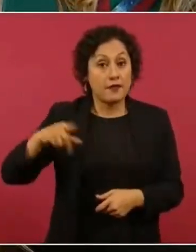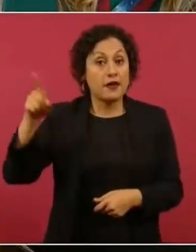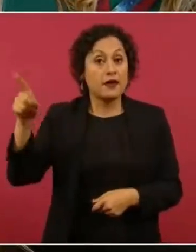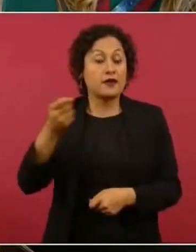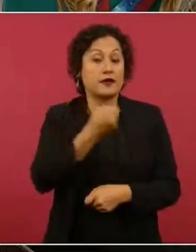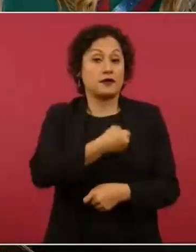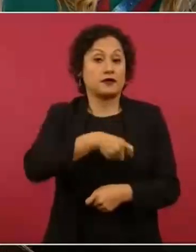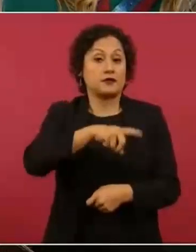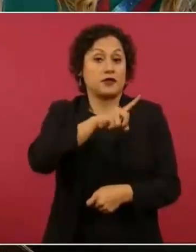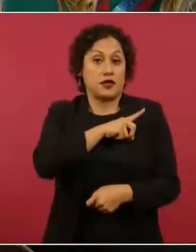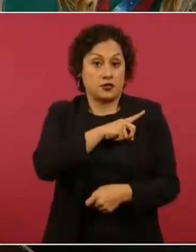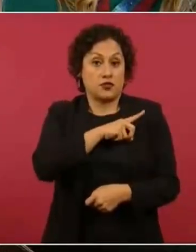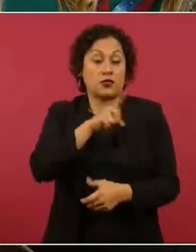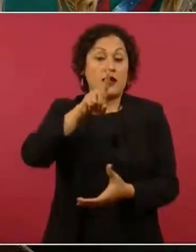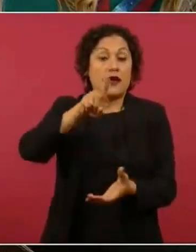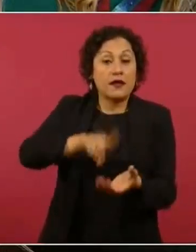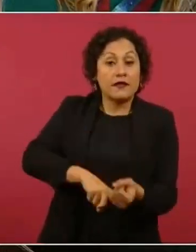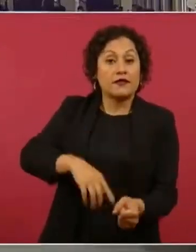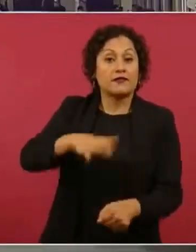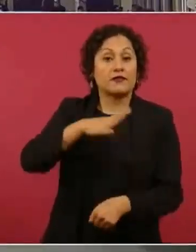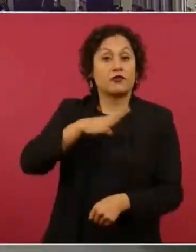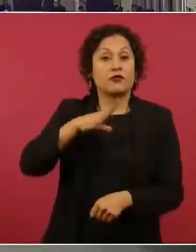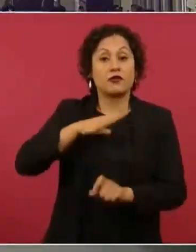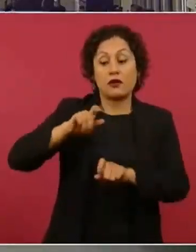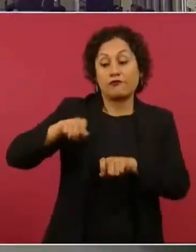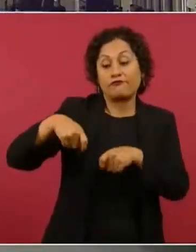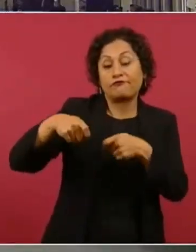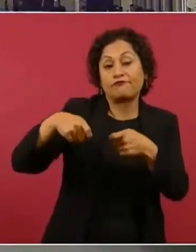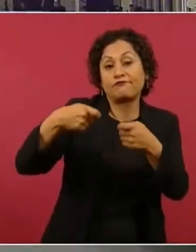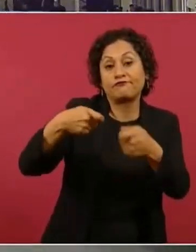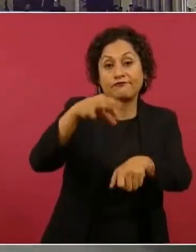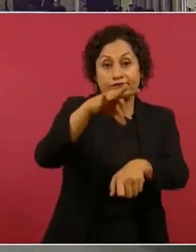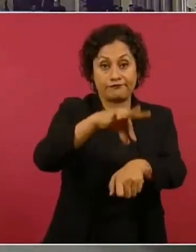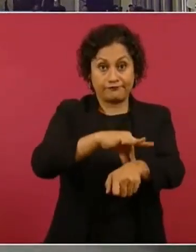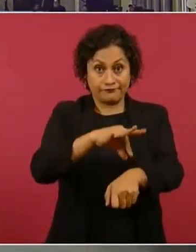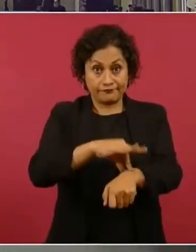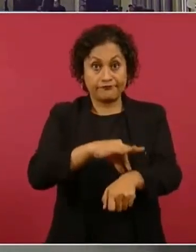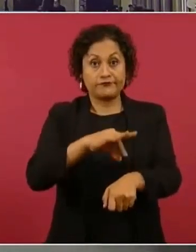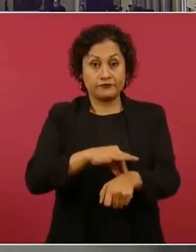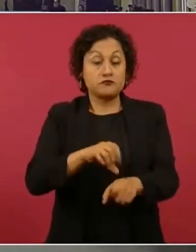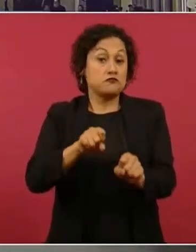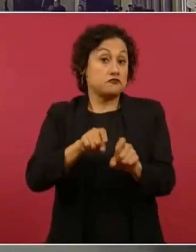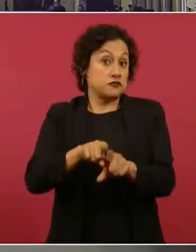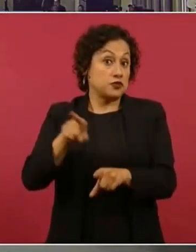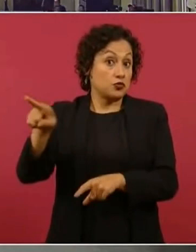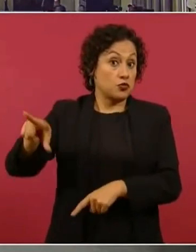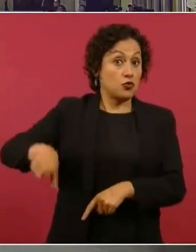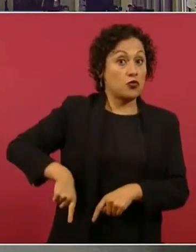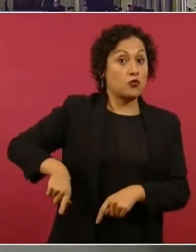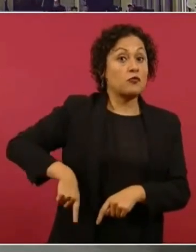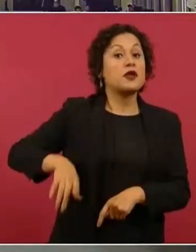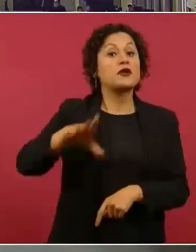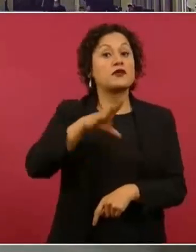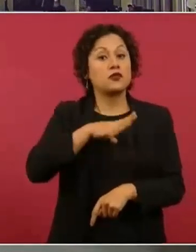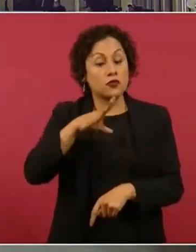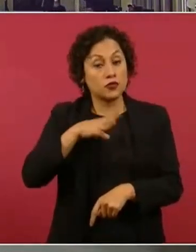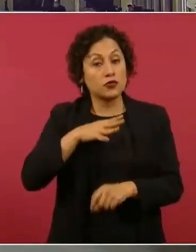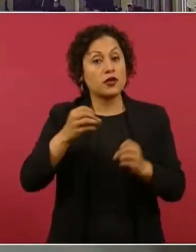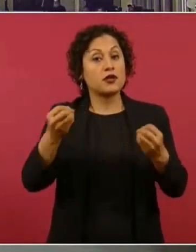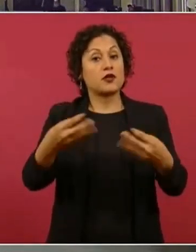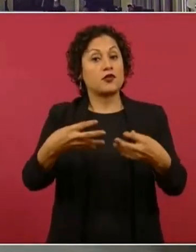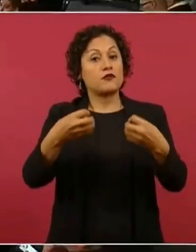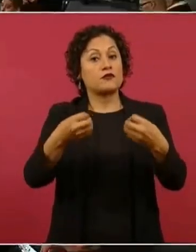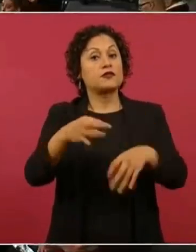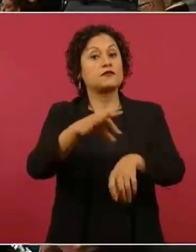del uso de la medicina tradicional. Es más, el gobierno de Dinamarca cuenta con la Agencia Danesa de Medicina